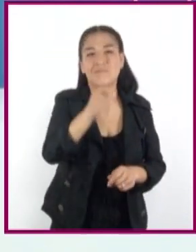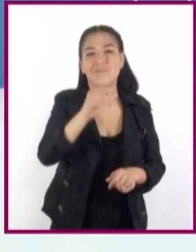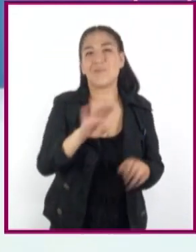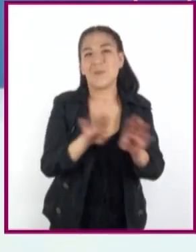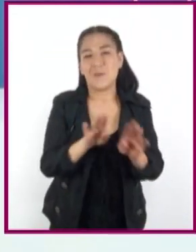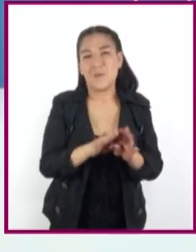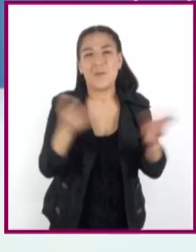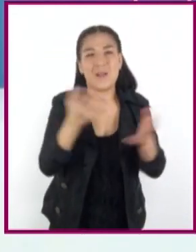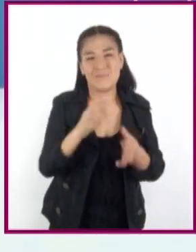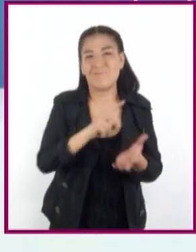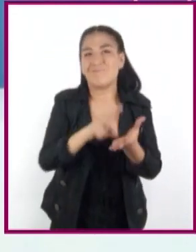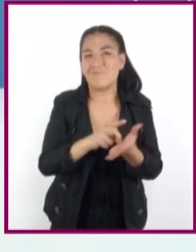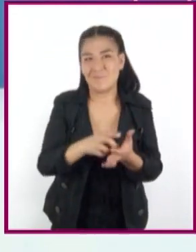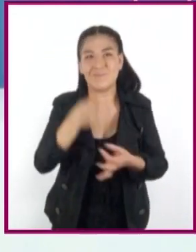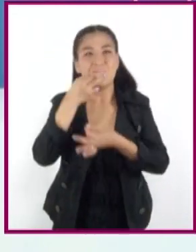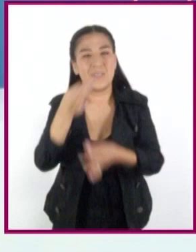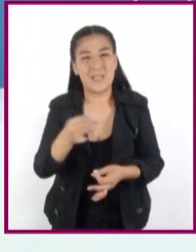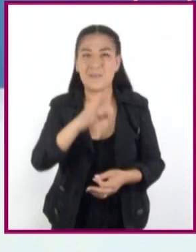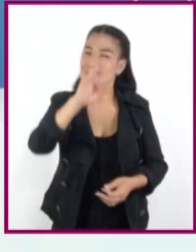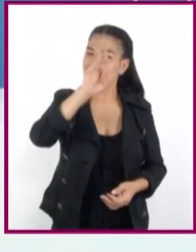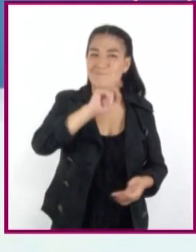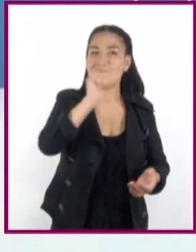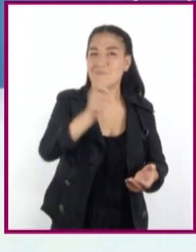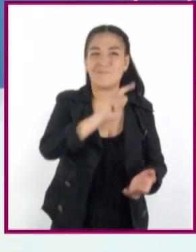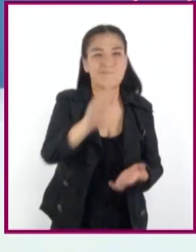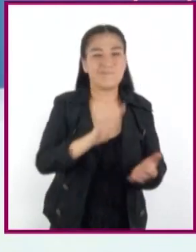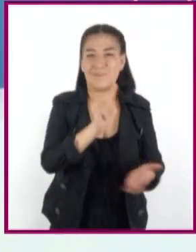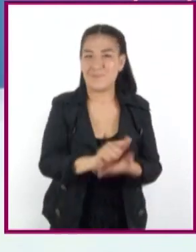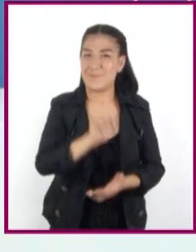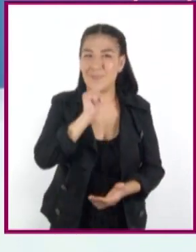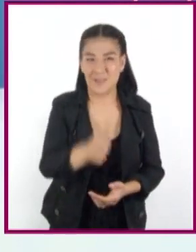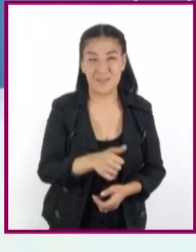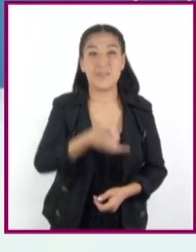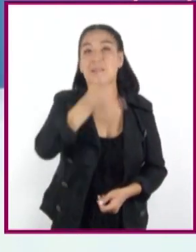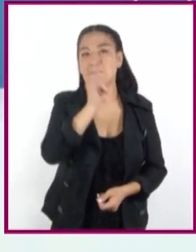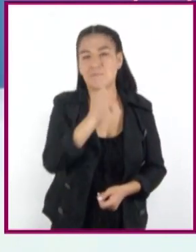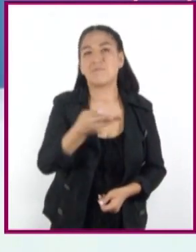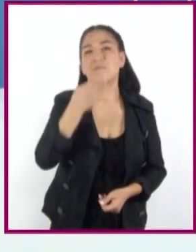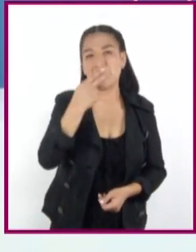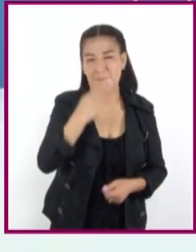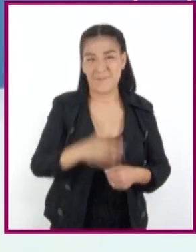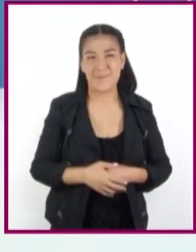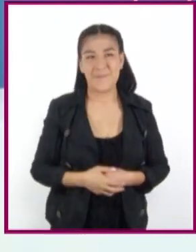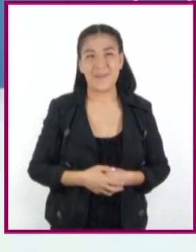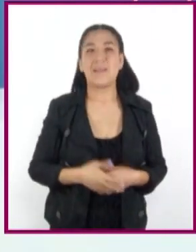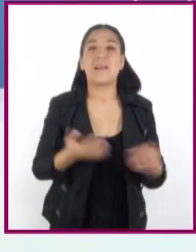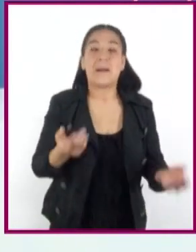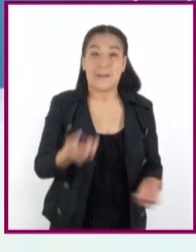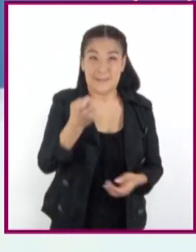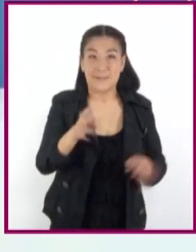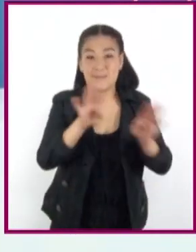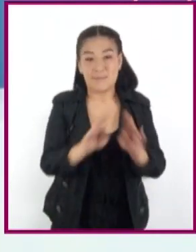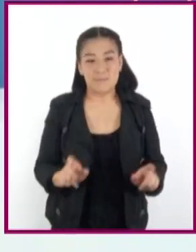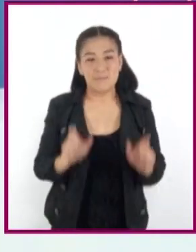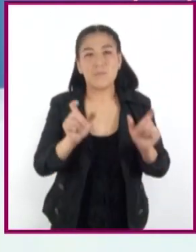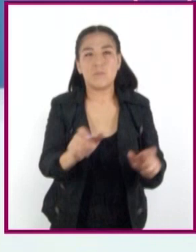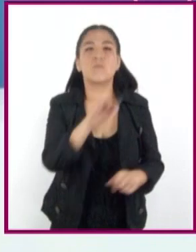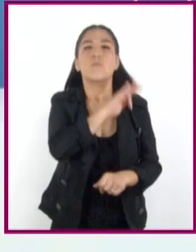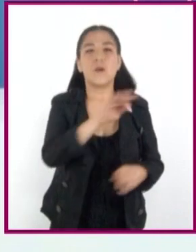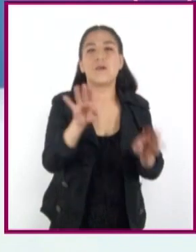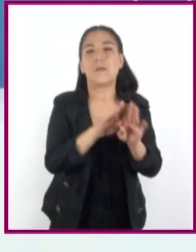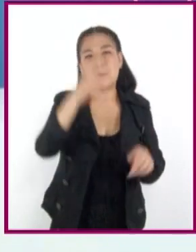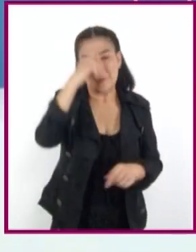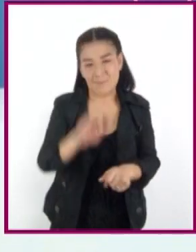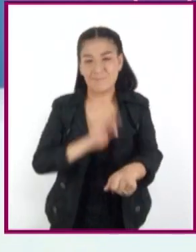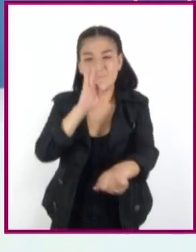de probar drogas ilegales, alcohol o cigarros. Sin embargo, los factores de protección pueden ser una estrategia